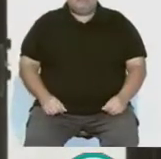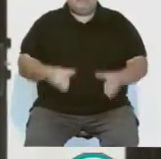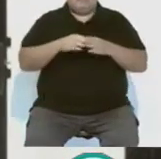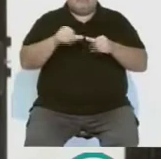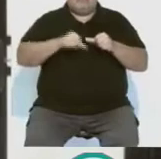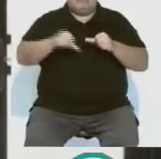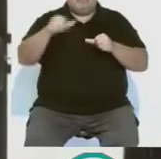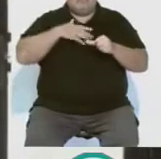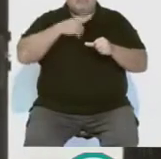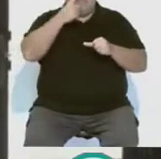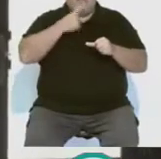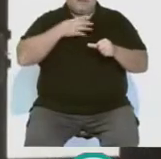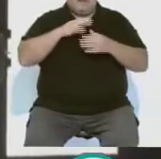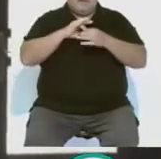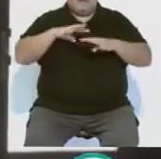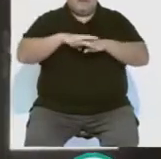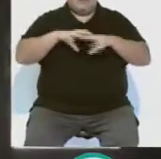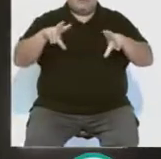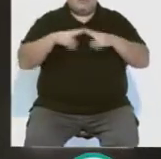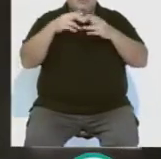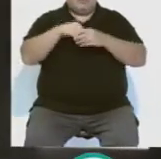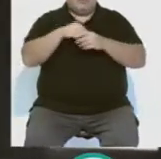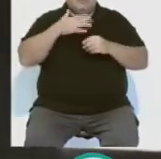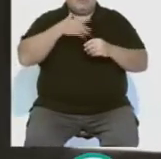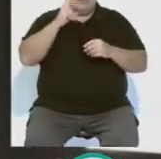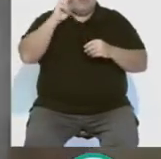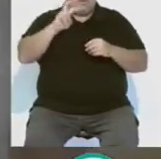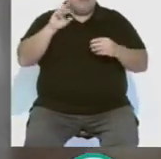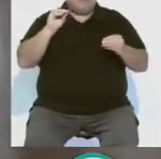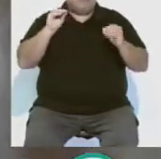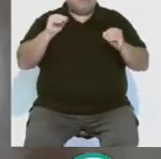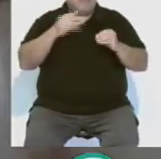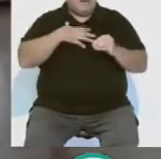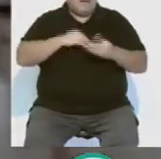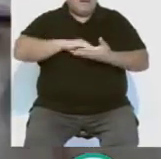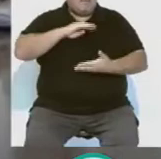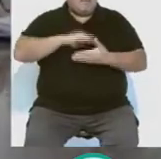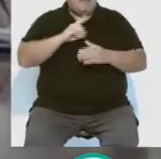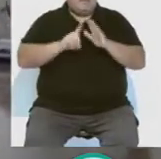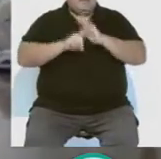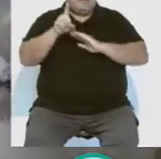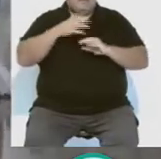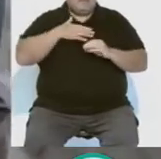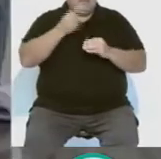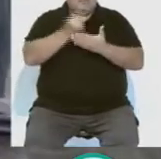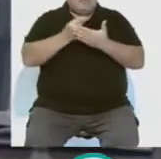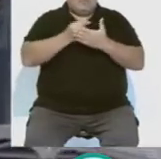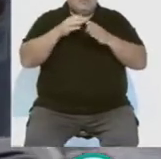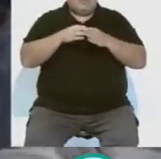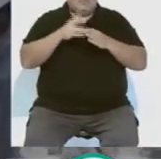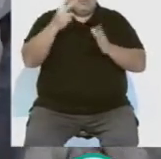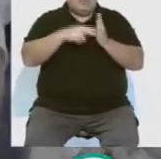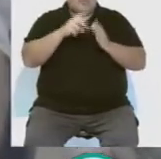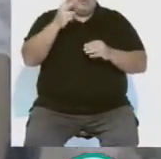ha difundido en su perfil oficial de redes sociales un vídeo que pone el acento sobre la capacidad de diseño de estos buques del tipo Avante